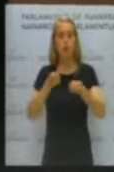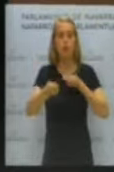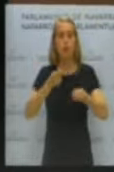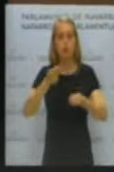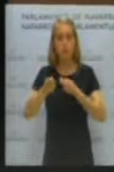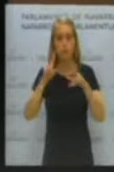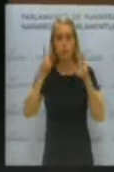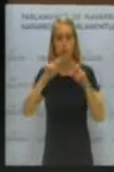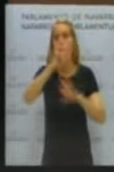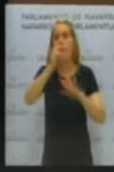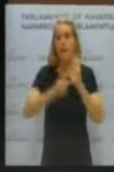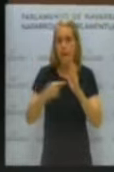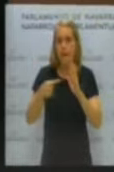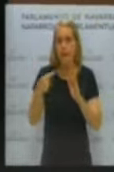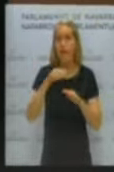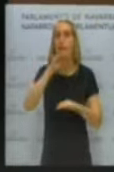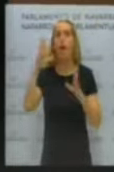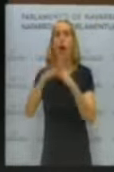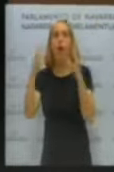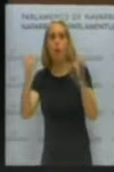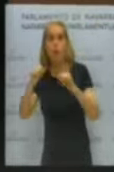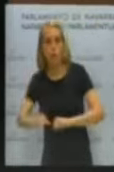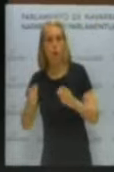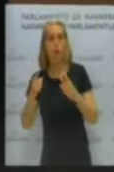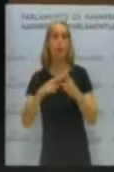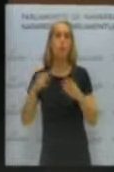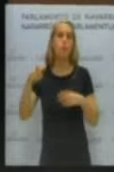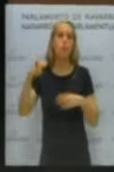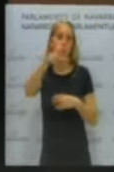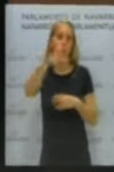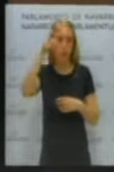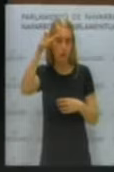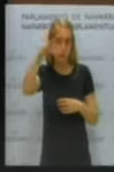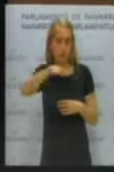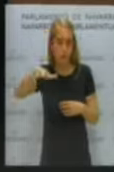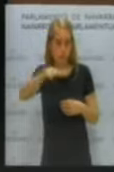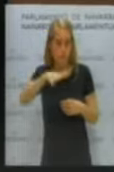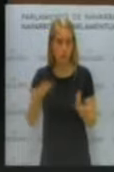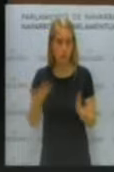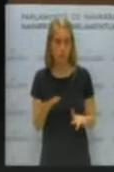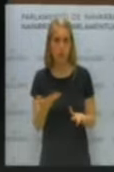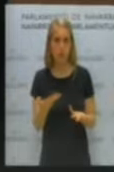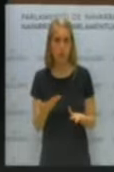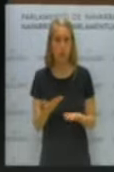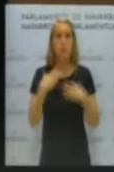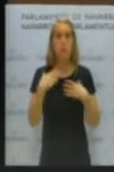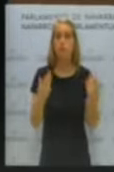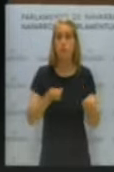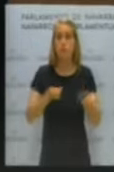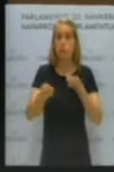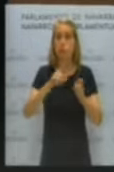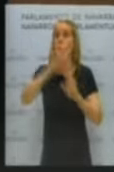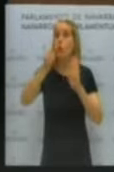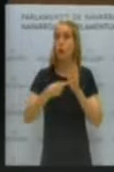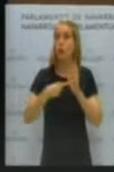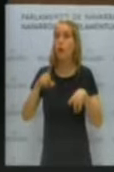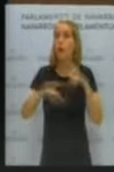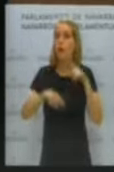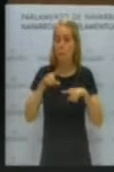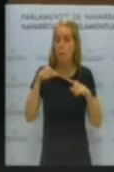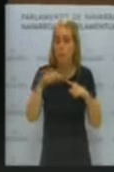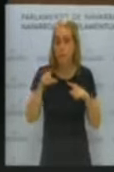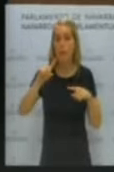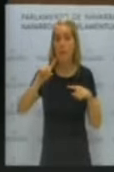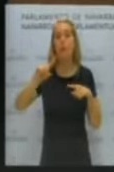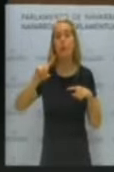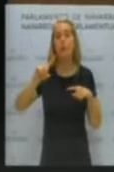legalidad de los acuerdos de las corporaciones locales. Y en función de este control de legalidad puede a determinadas